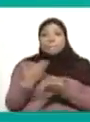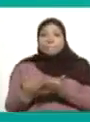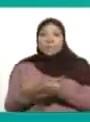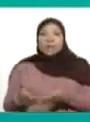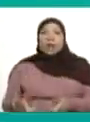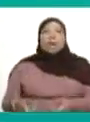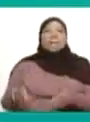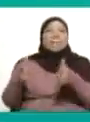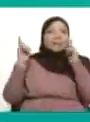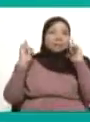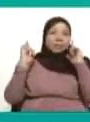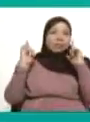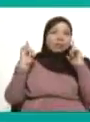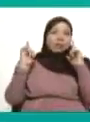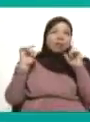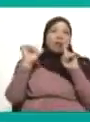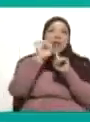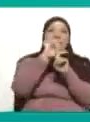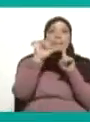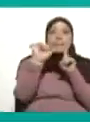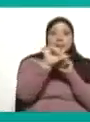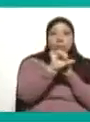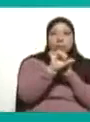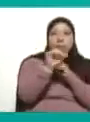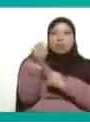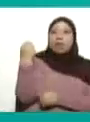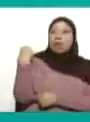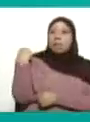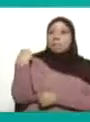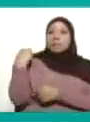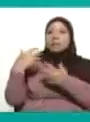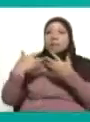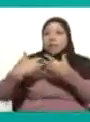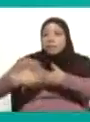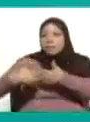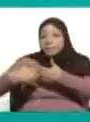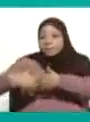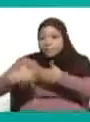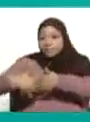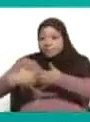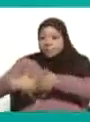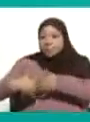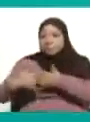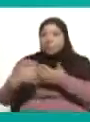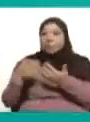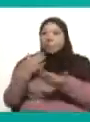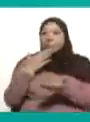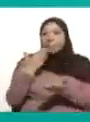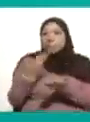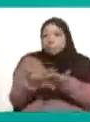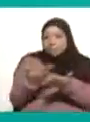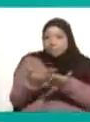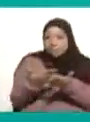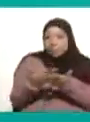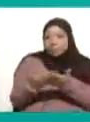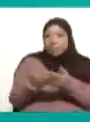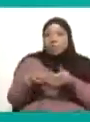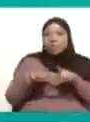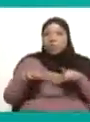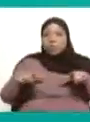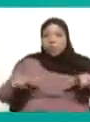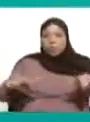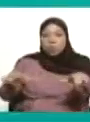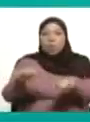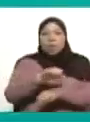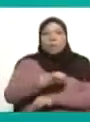algunas debilidades en varios permisos ambientales. Se le solicitó a la empresa que, por favor, entregara eso, ya que se trataba de un terreno privado, o